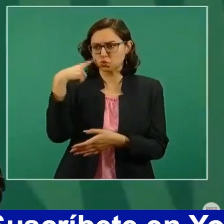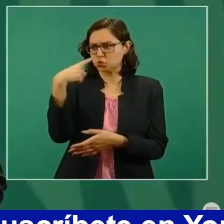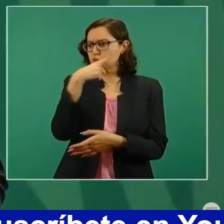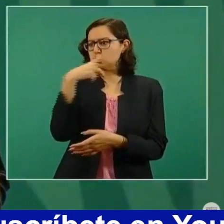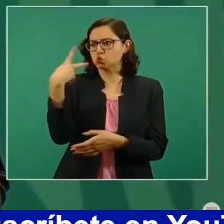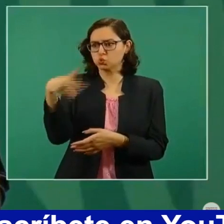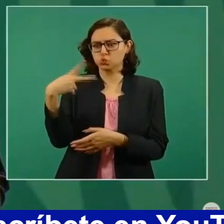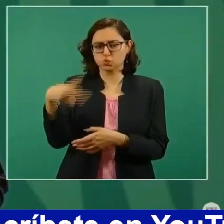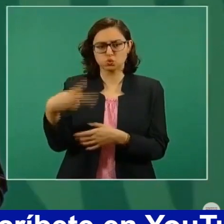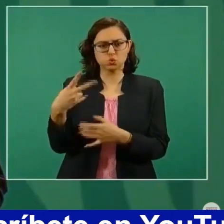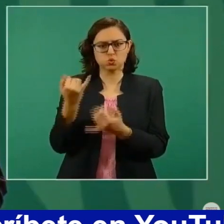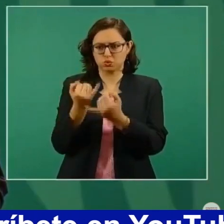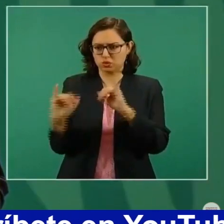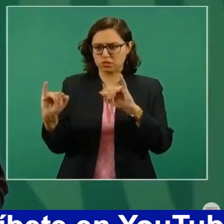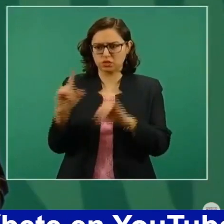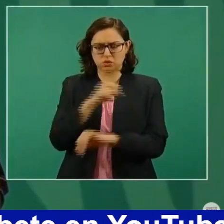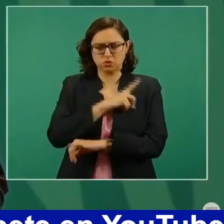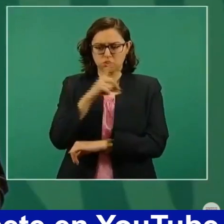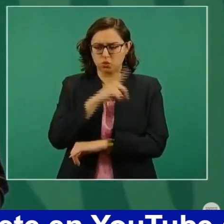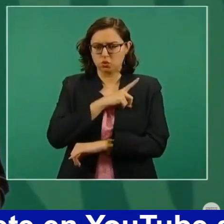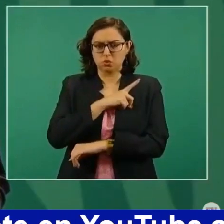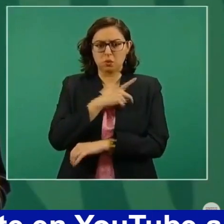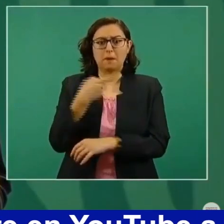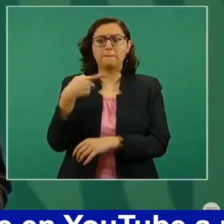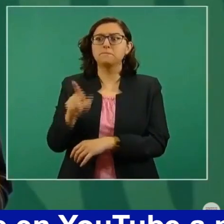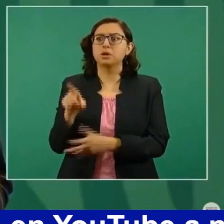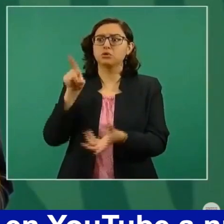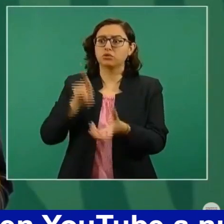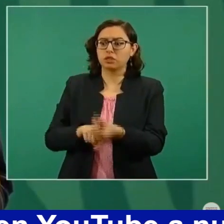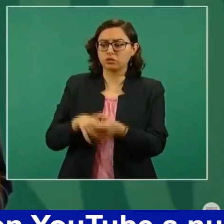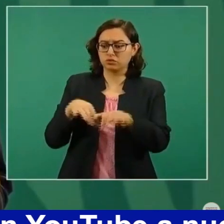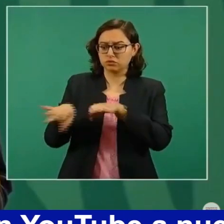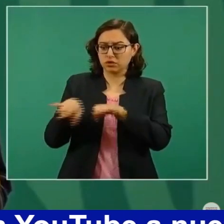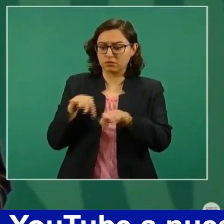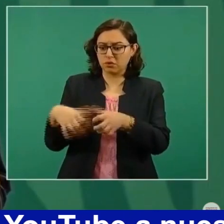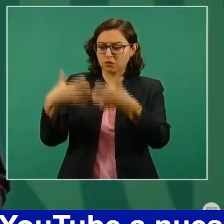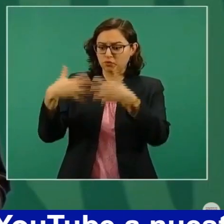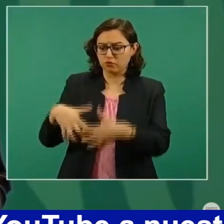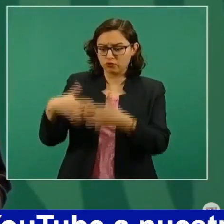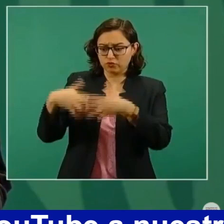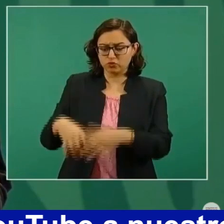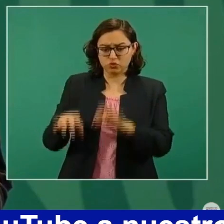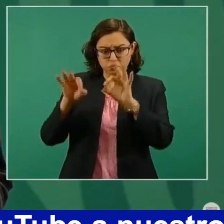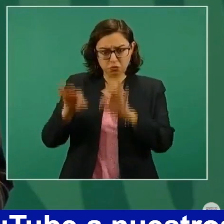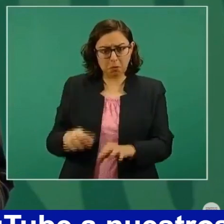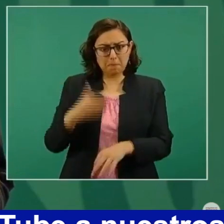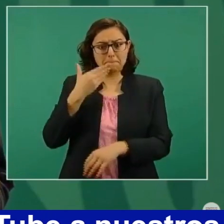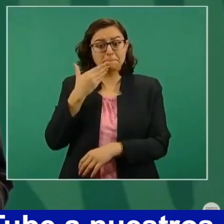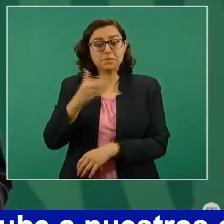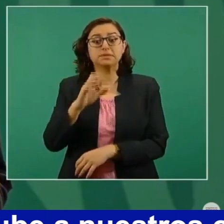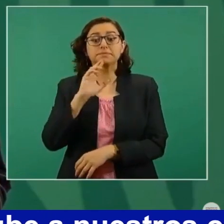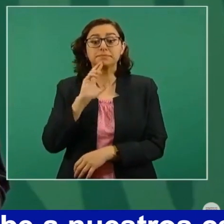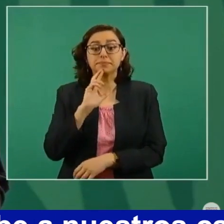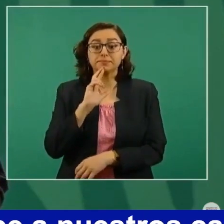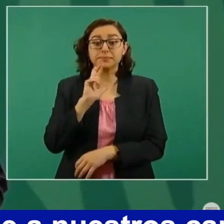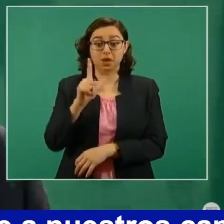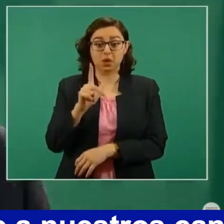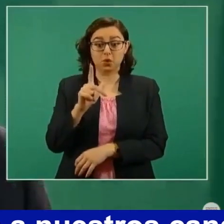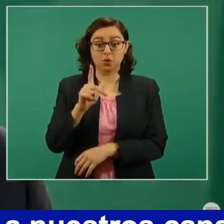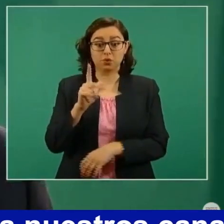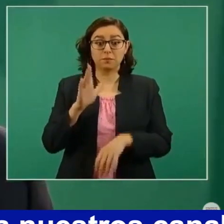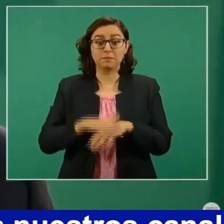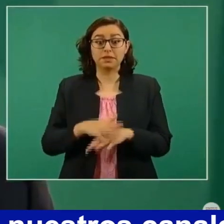su independencia, mejorar el funcionamiento de ese poder y sobre todo